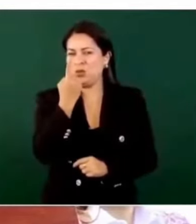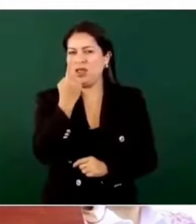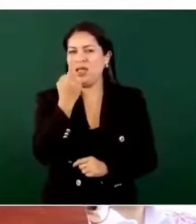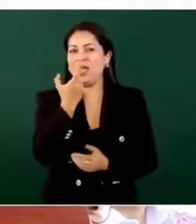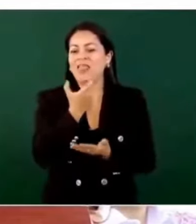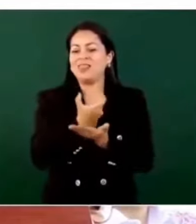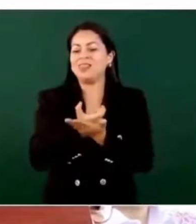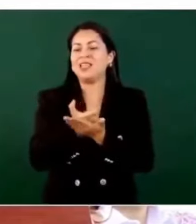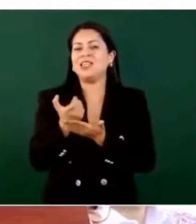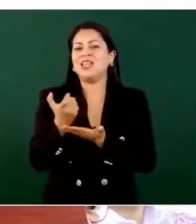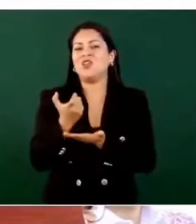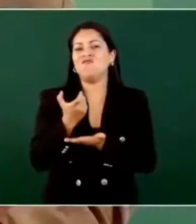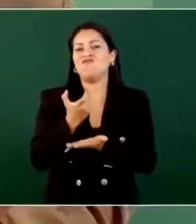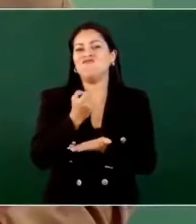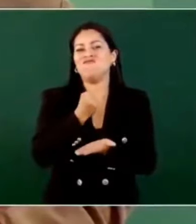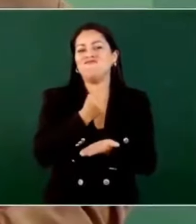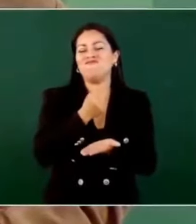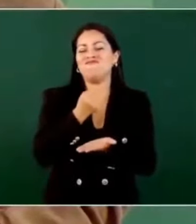dinero.